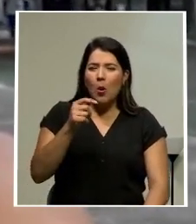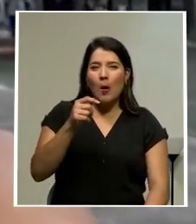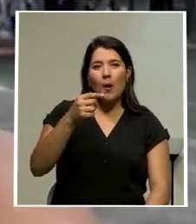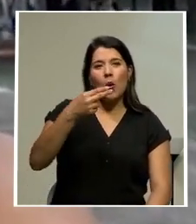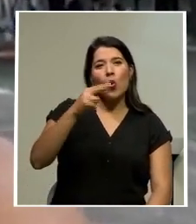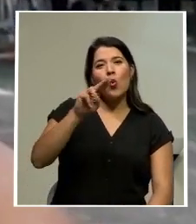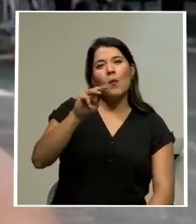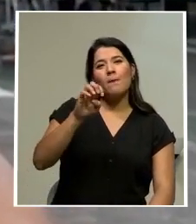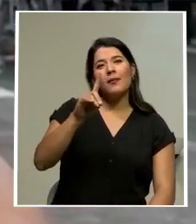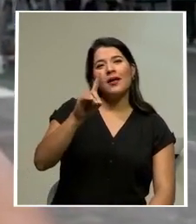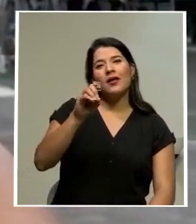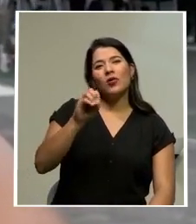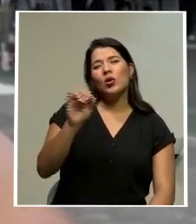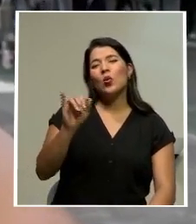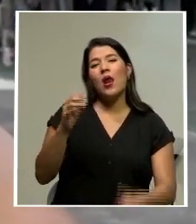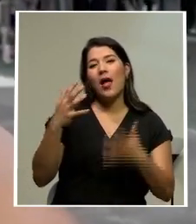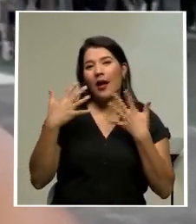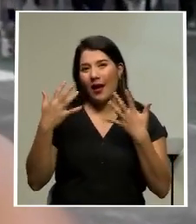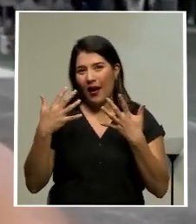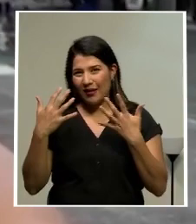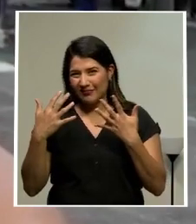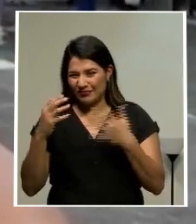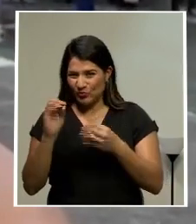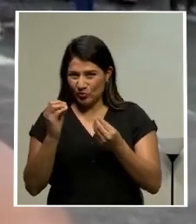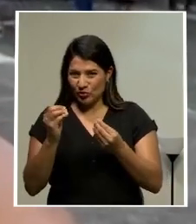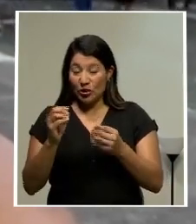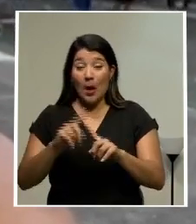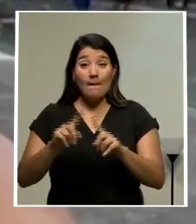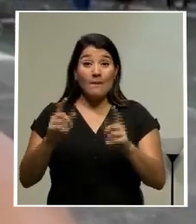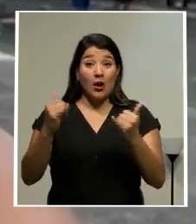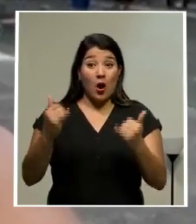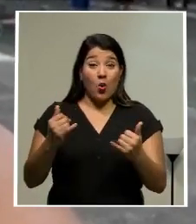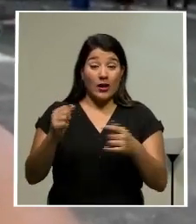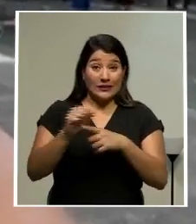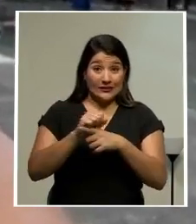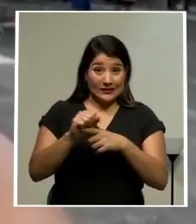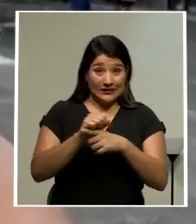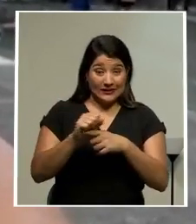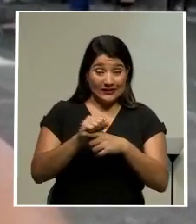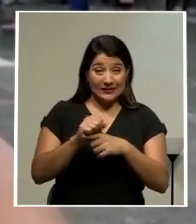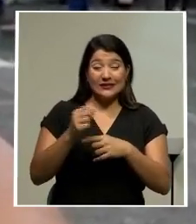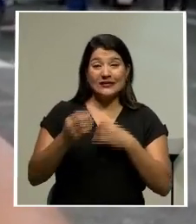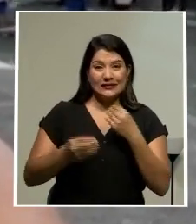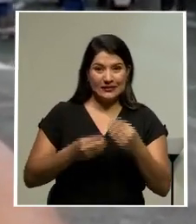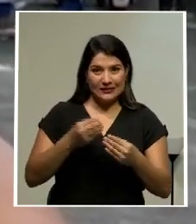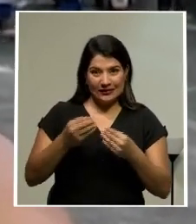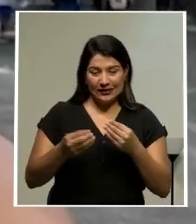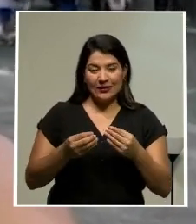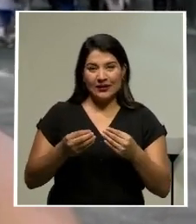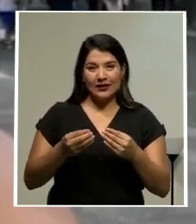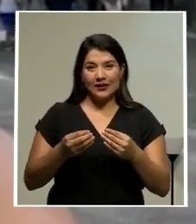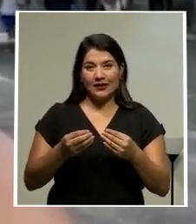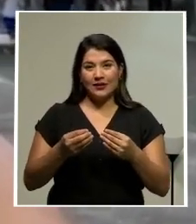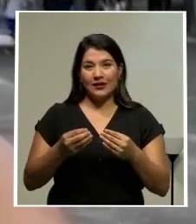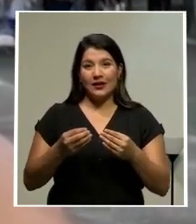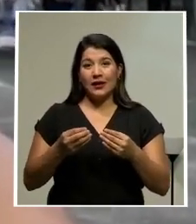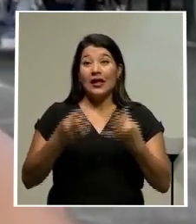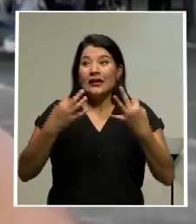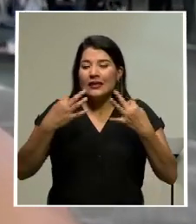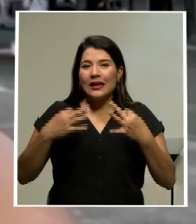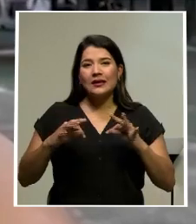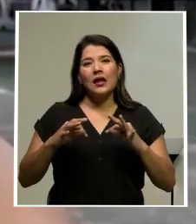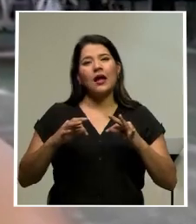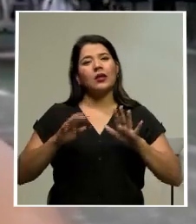igual caliente. Y ahora estos días el entrenamiento consiste ya en descargar